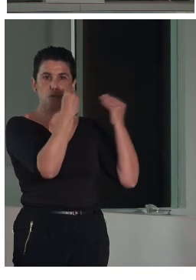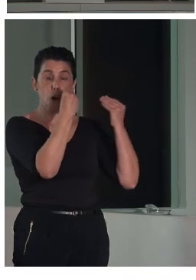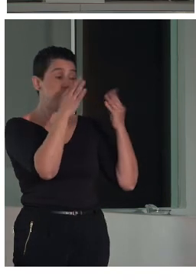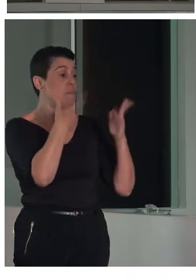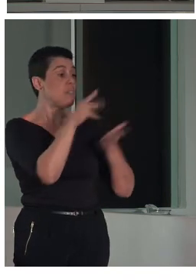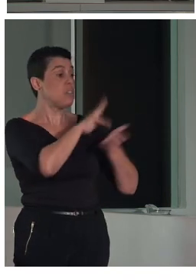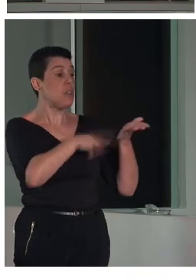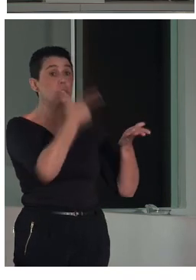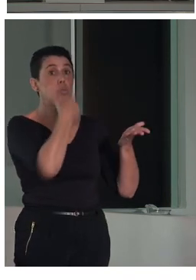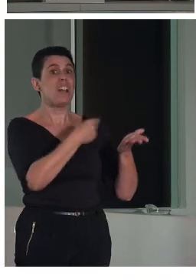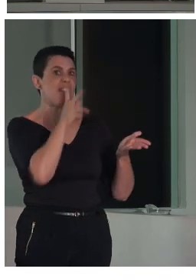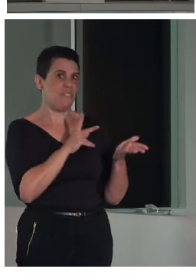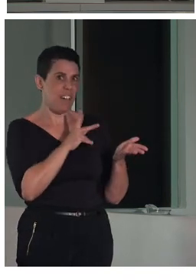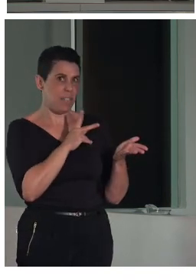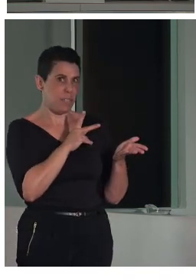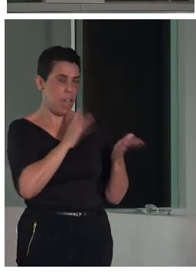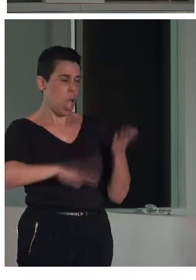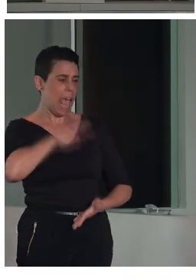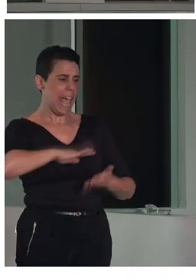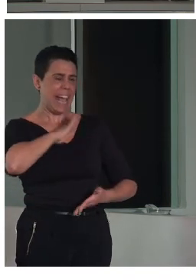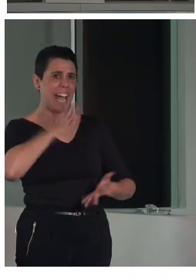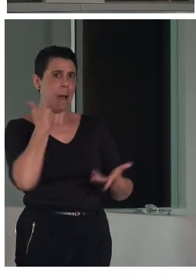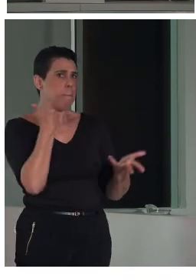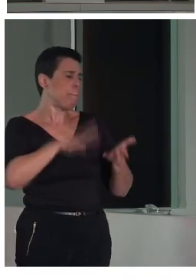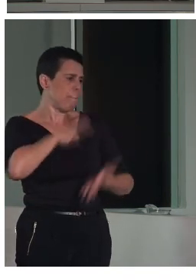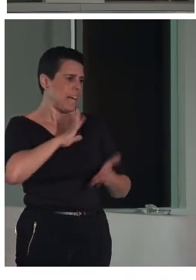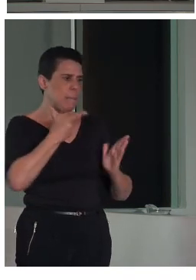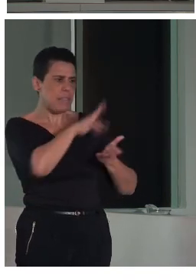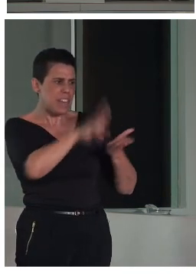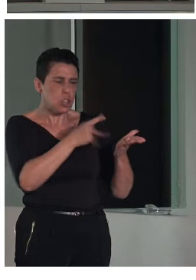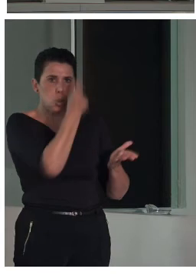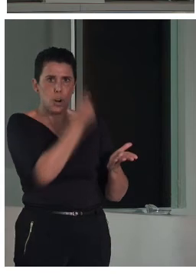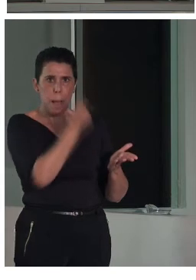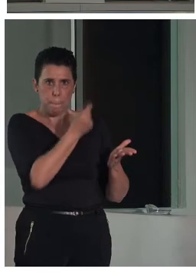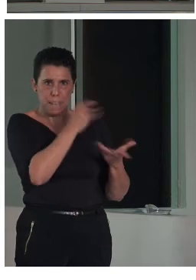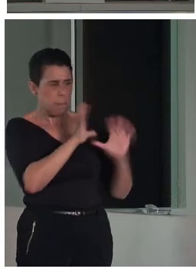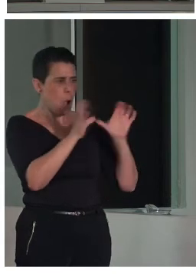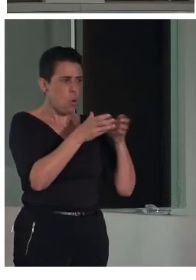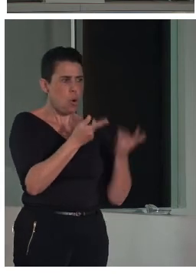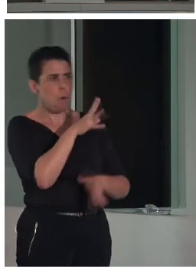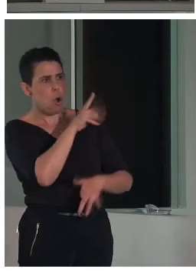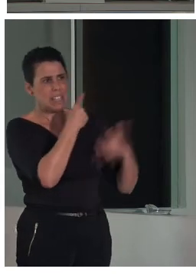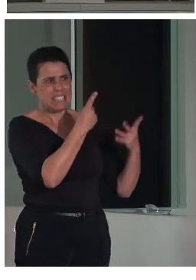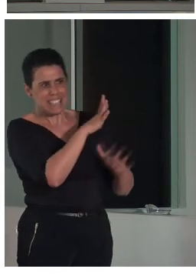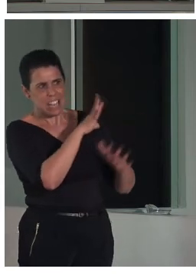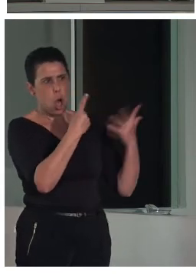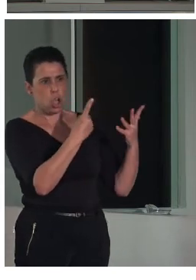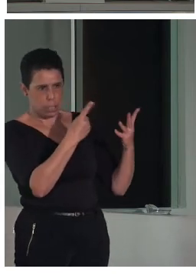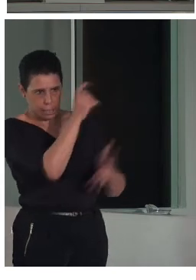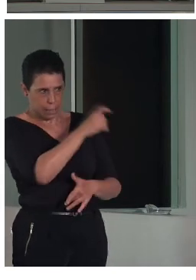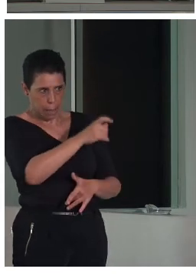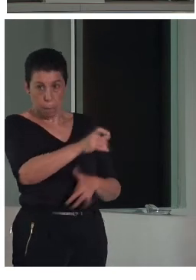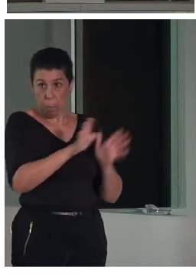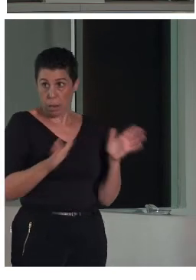lectora mínima que puede ser mayor o menor nosotros creamos grupos de entre 4 y 6 personas con diferentes niveles de comprensión para evitar un sesgo